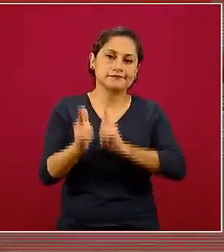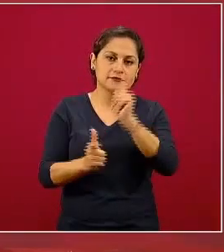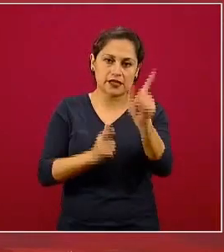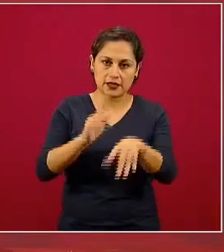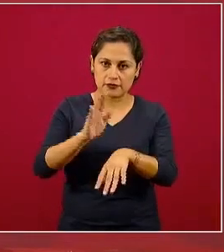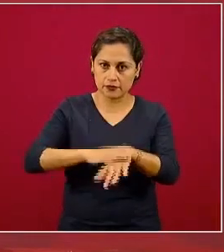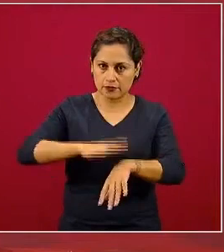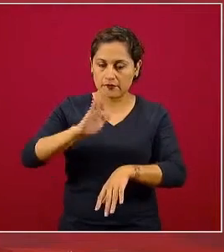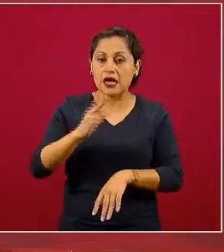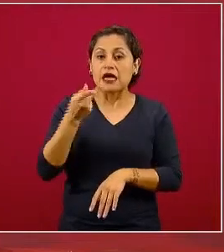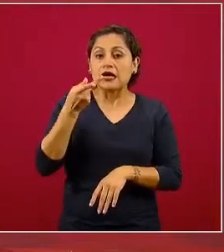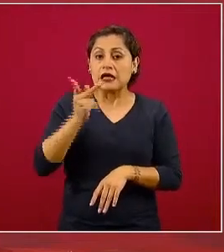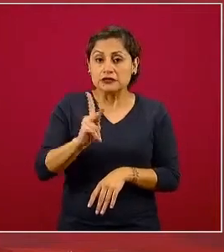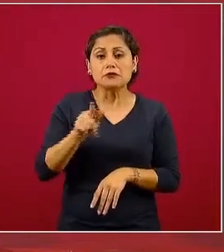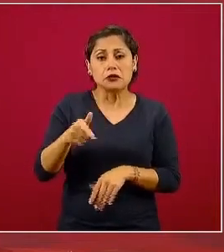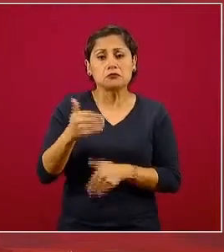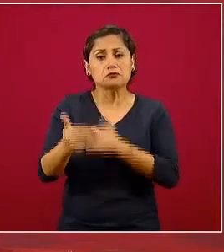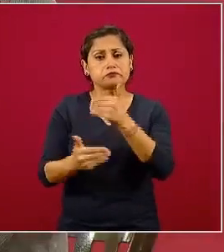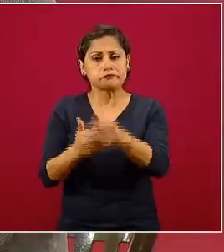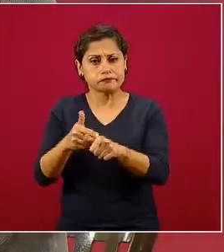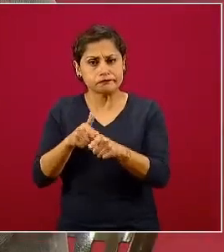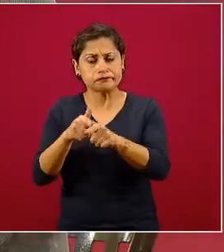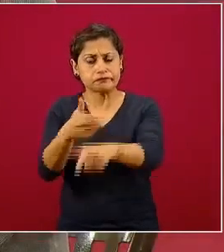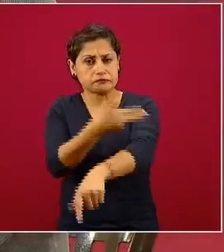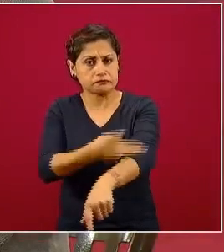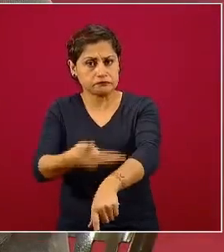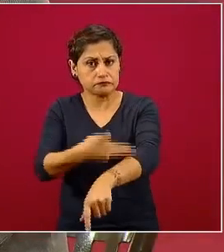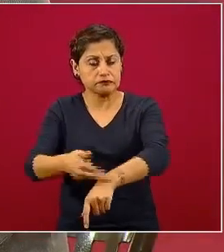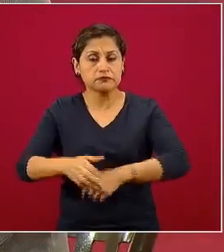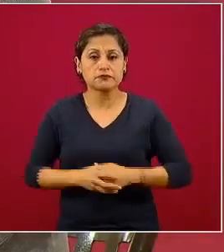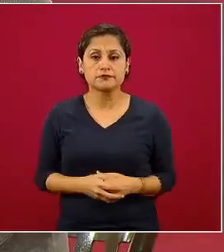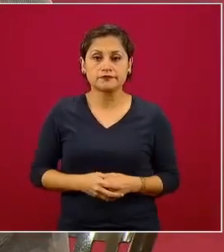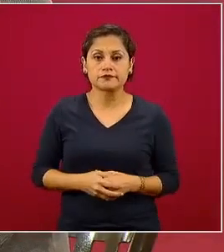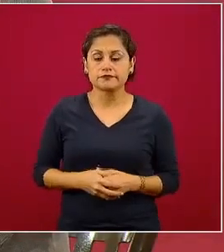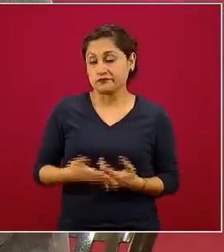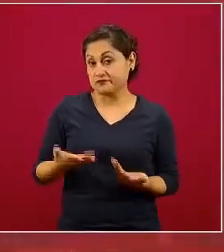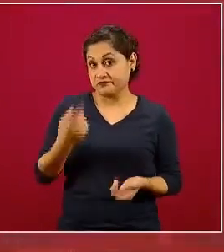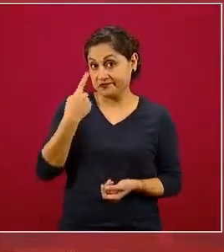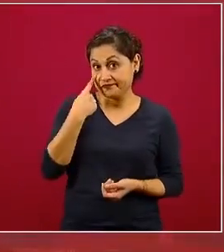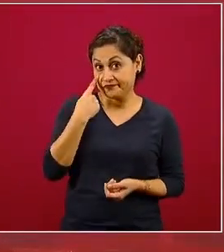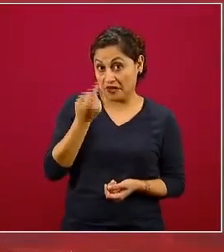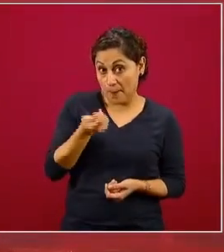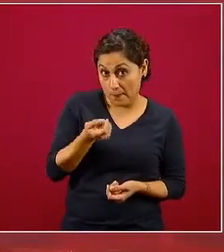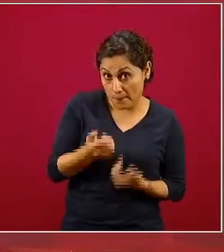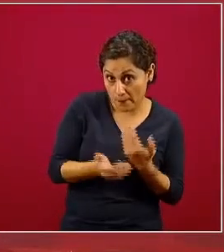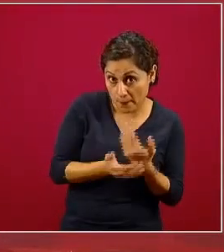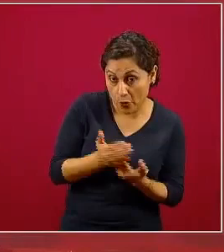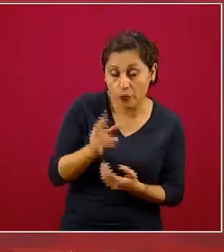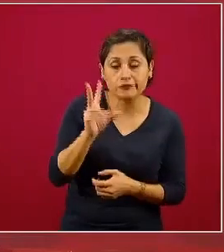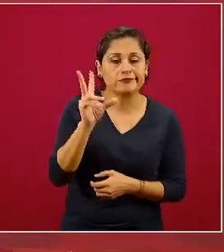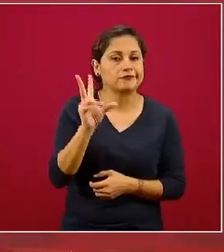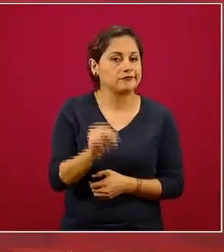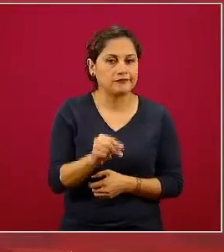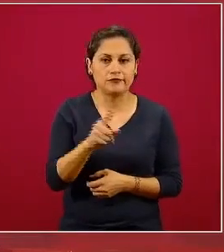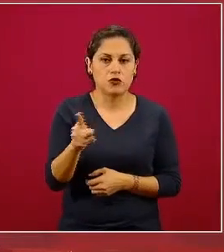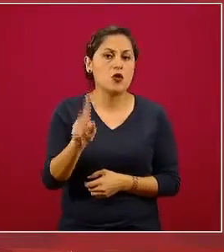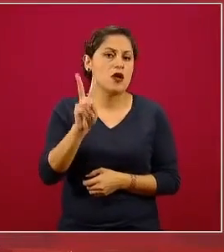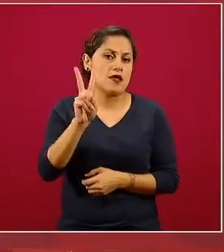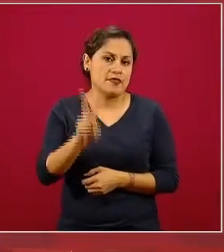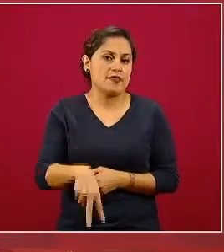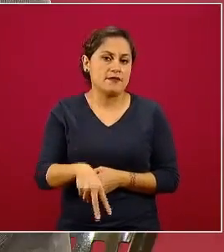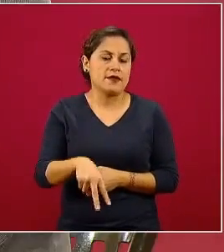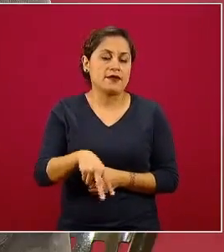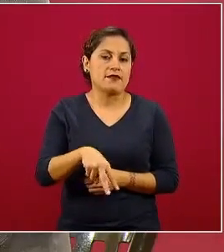mecanismo que siga avanzando. Ahora, no son pocos la cuarta parte de las consultas que se dan